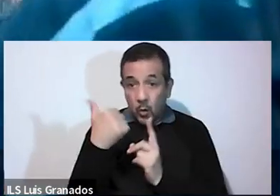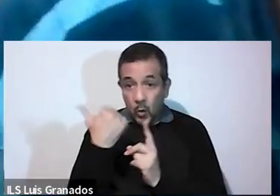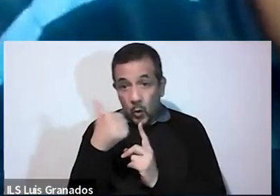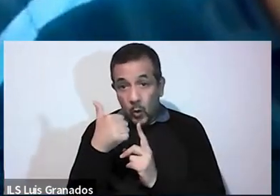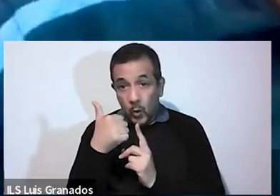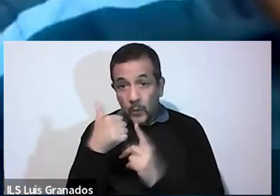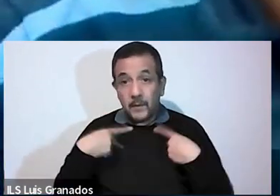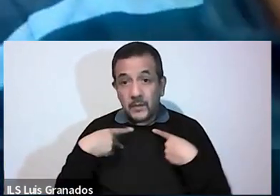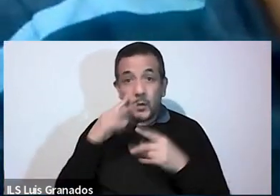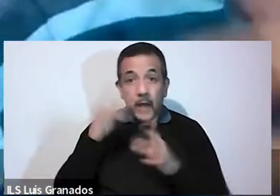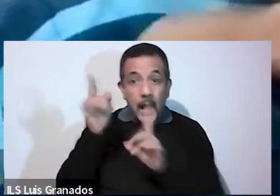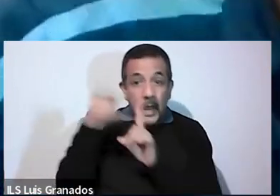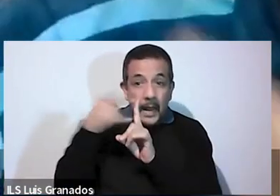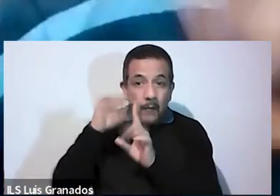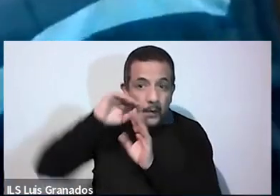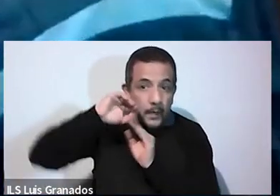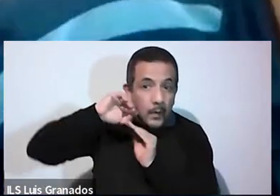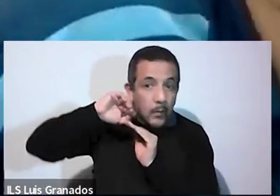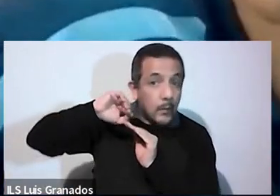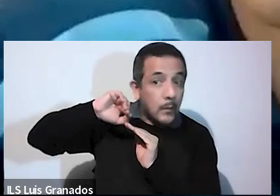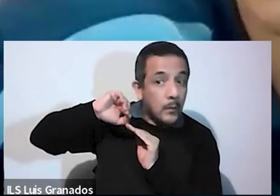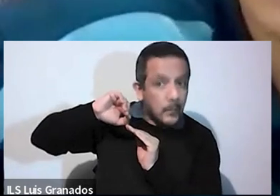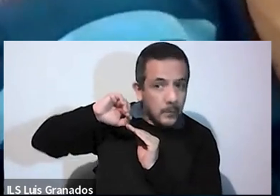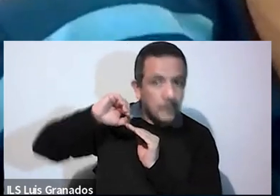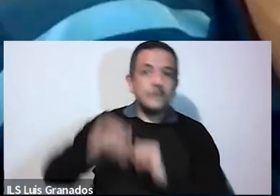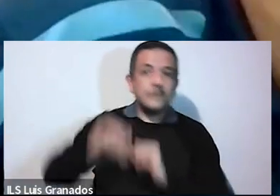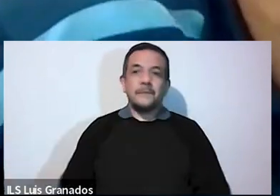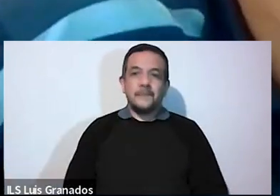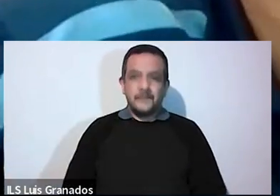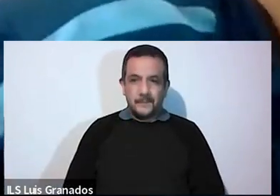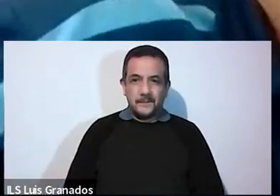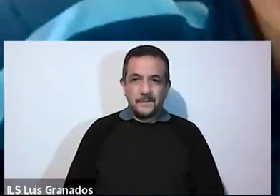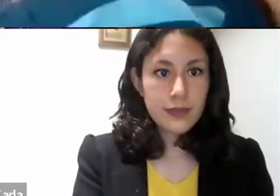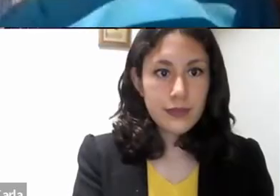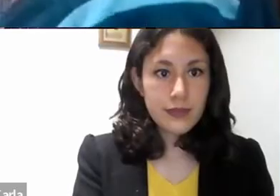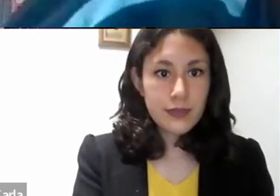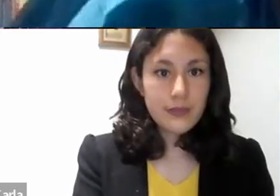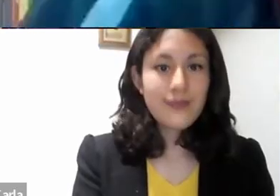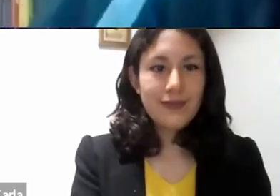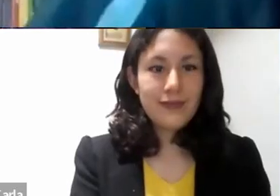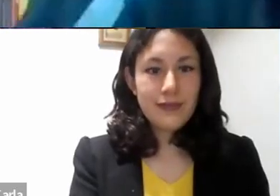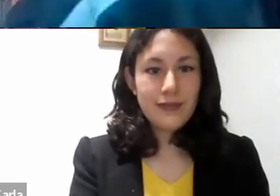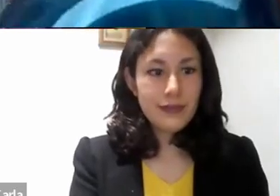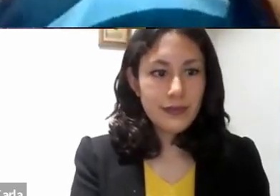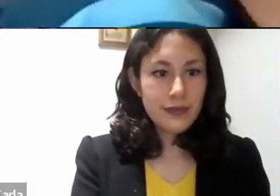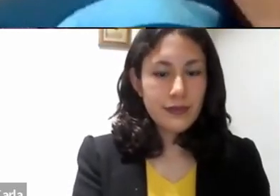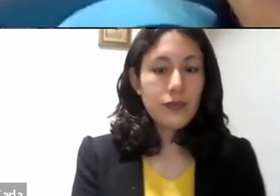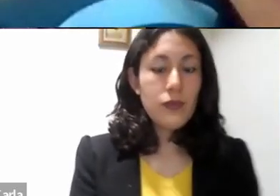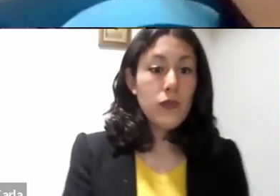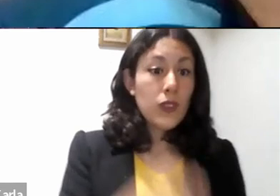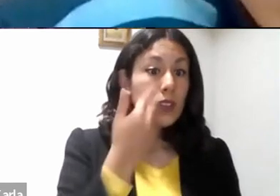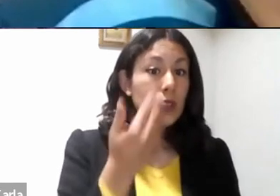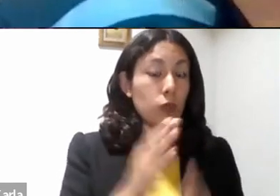asomada en la puerta como mirando lo que está ocurriendo. Primero les pido que se enfoquen en este señor que está sentado que parece